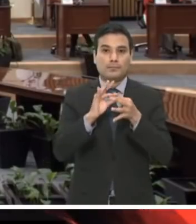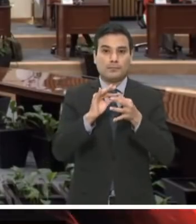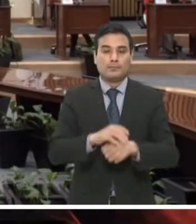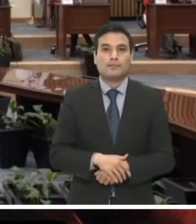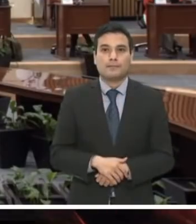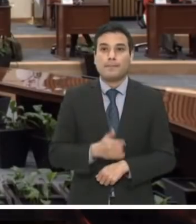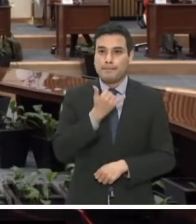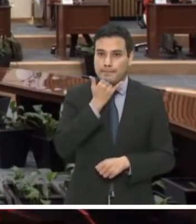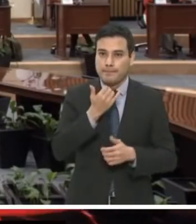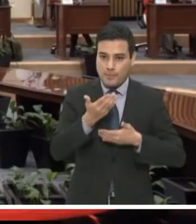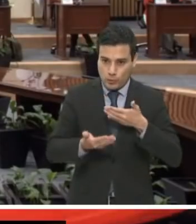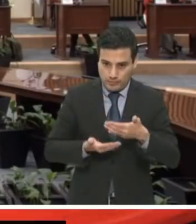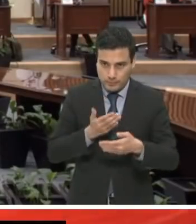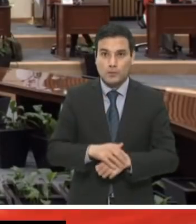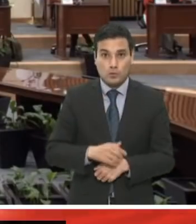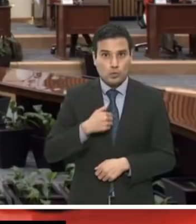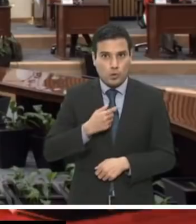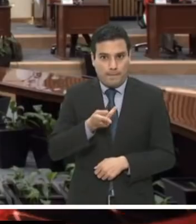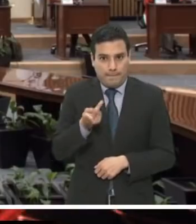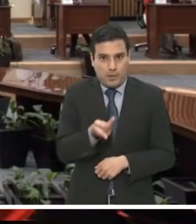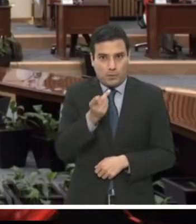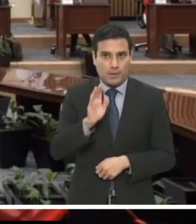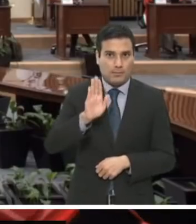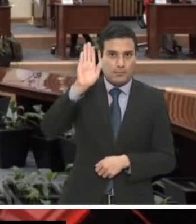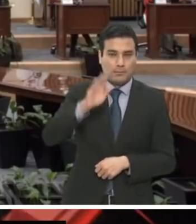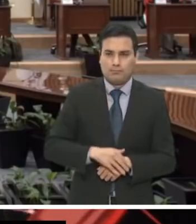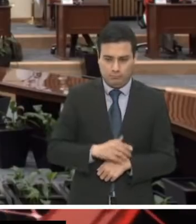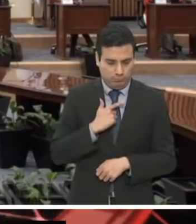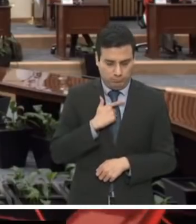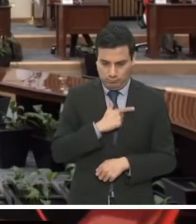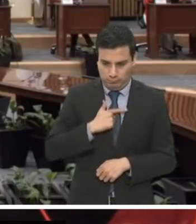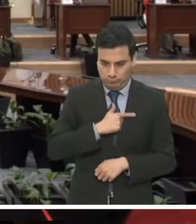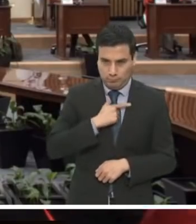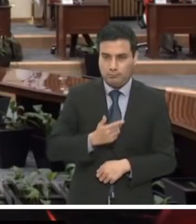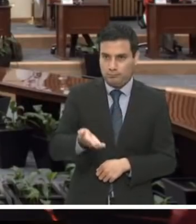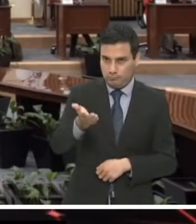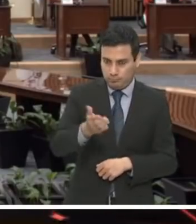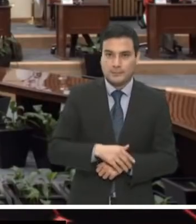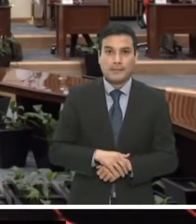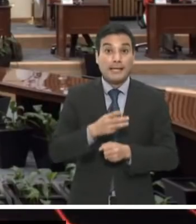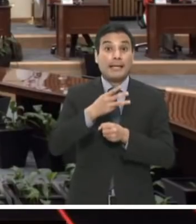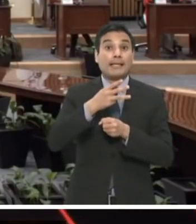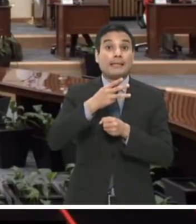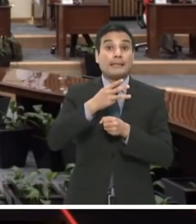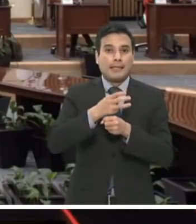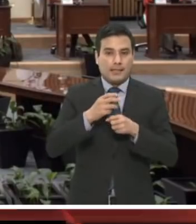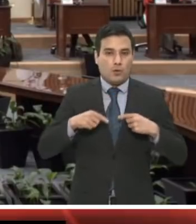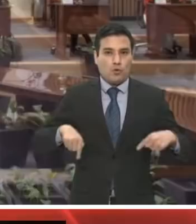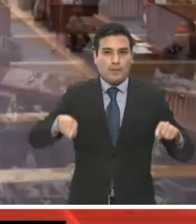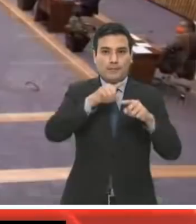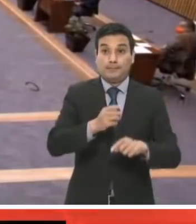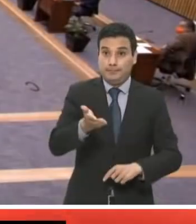devuelva los 547 millones para que el presidente López Obrador haga compra de vacunas para el COVID-19